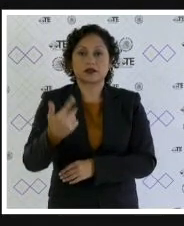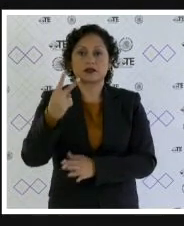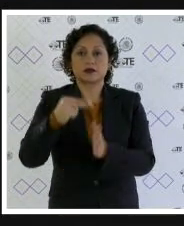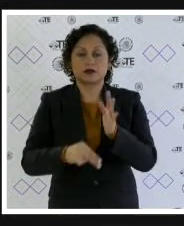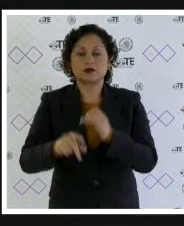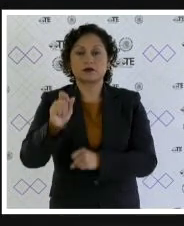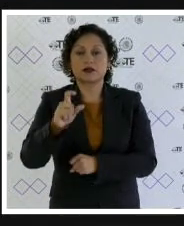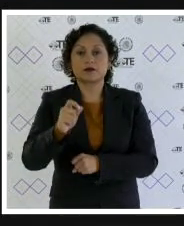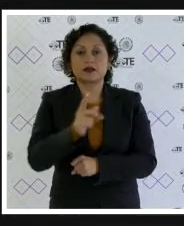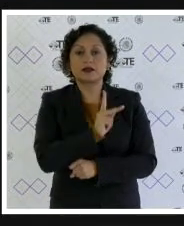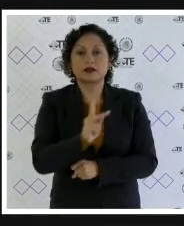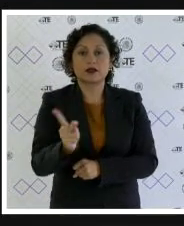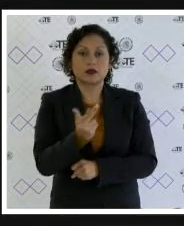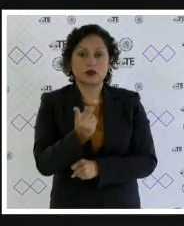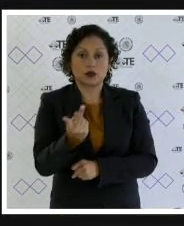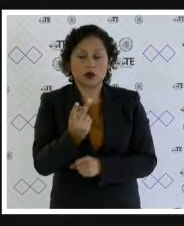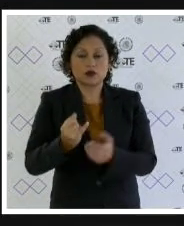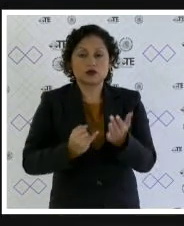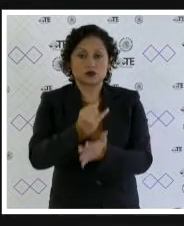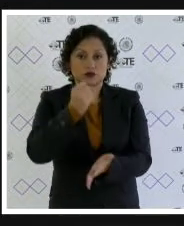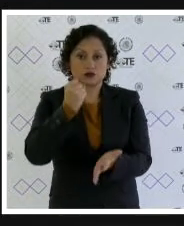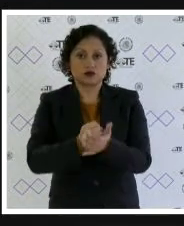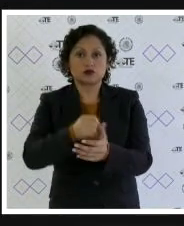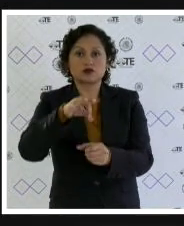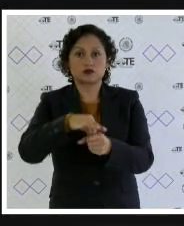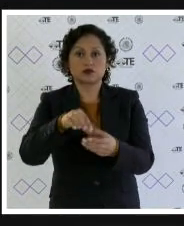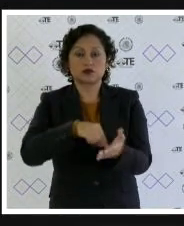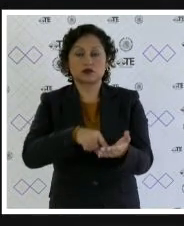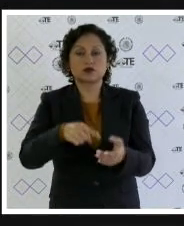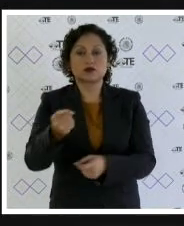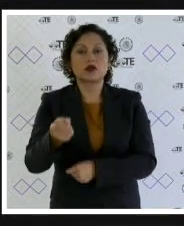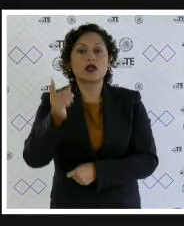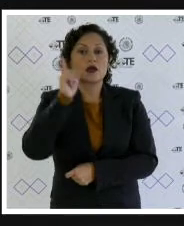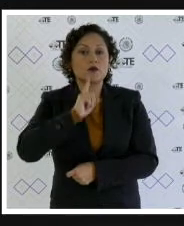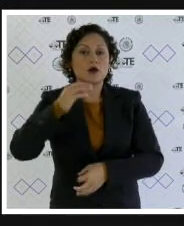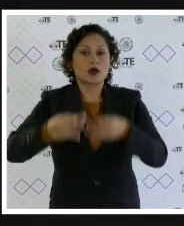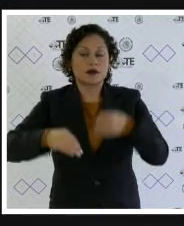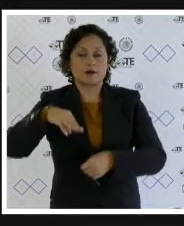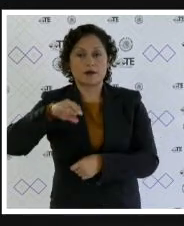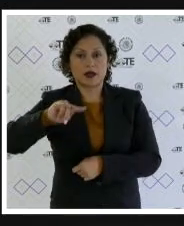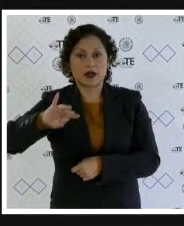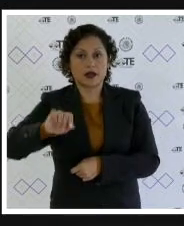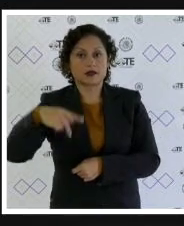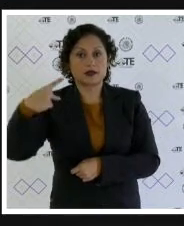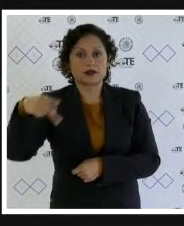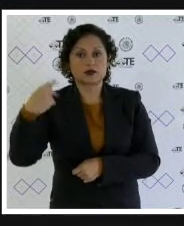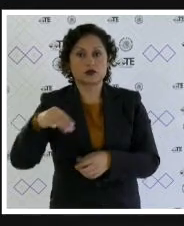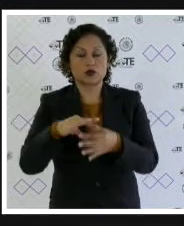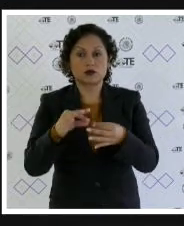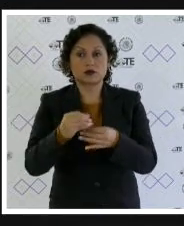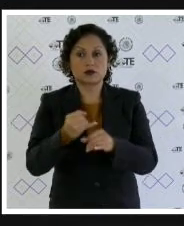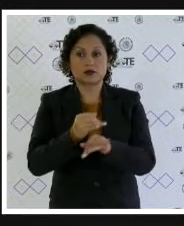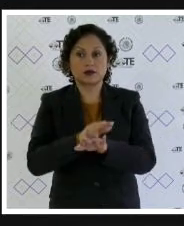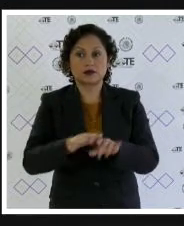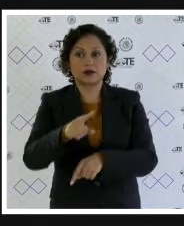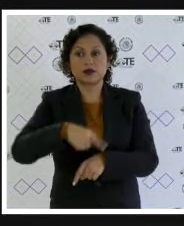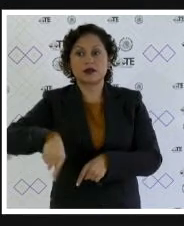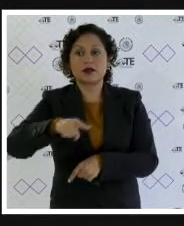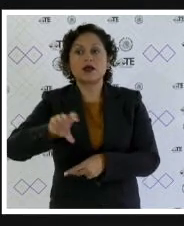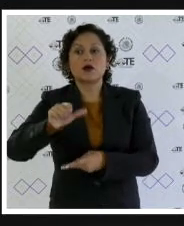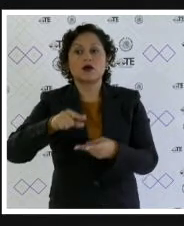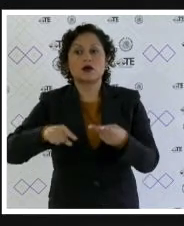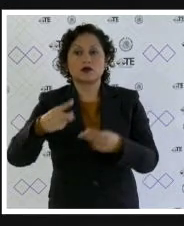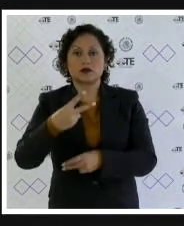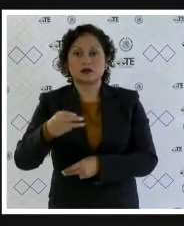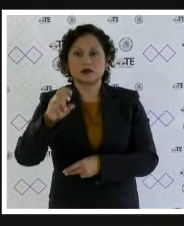por unanimidad de votos con el voto aclaratorio denunciado por la magistrada marta alejandra chávez camarena en el juicio electoral 389 y el